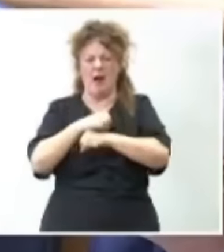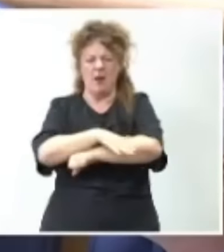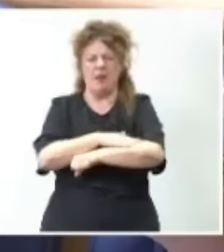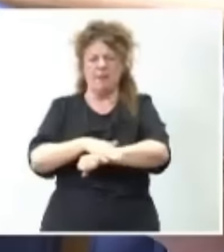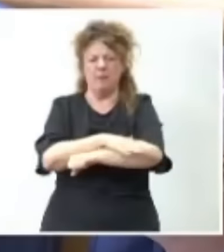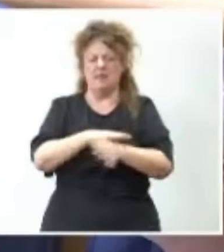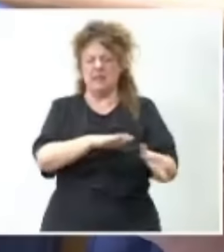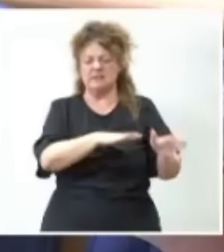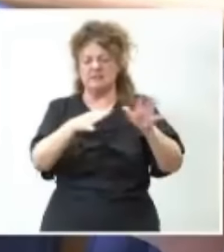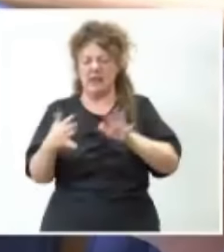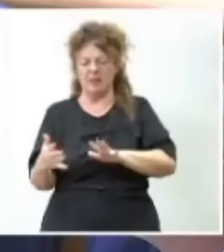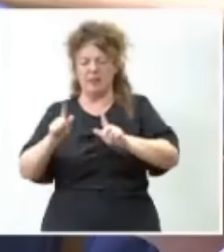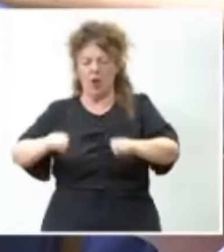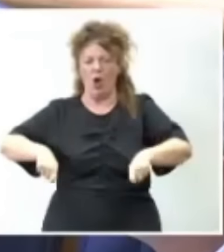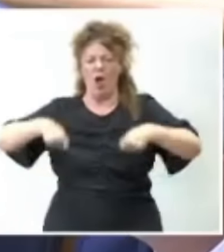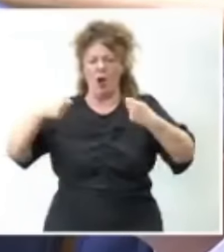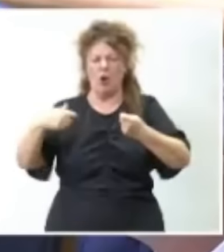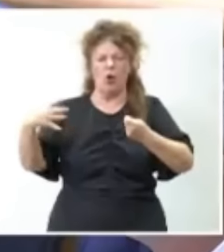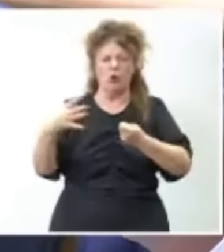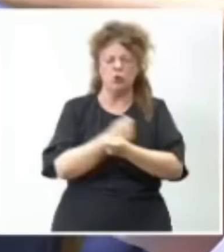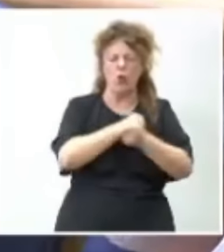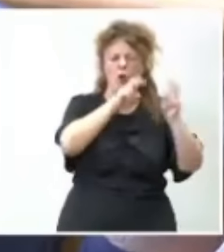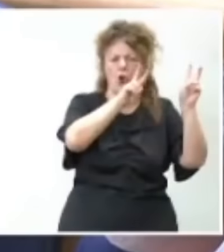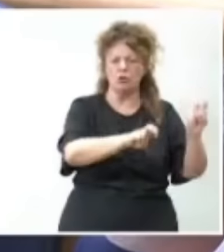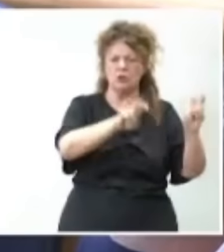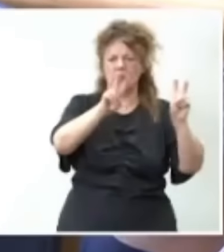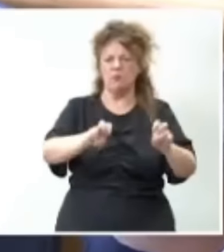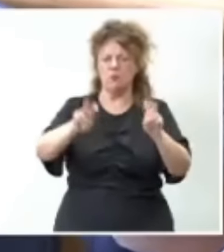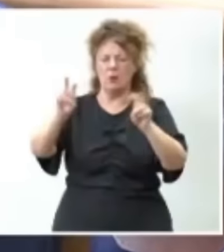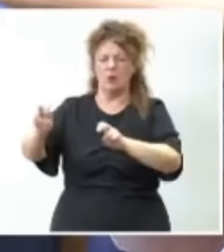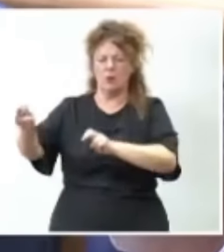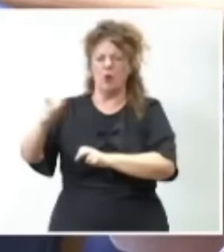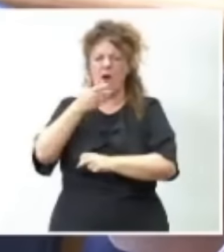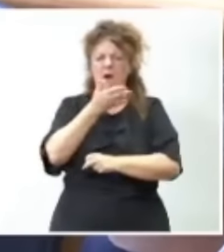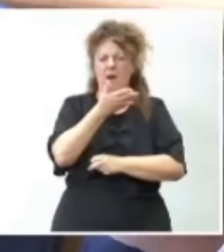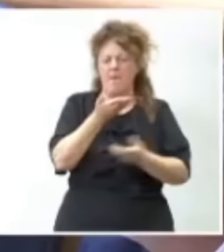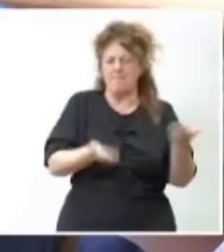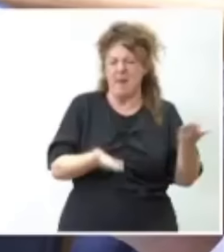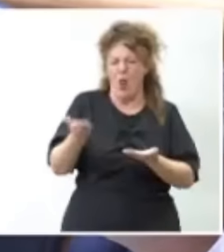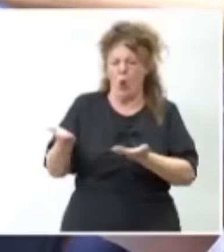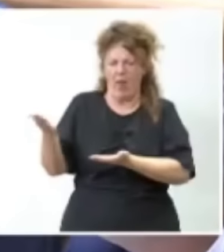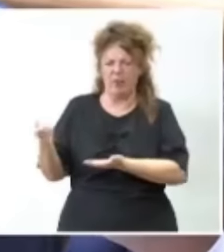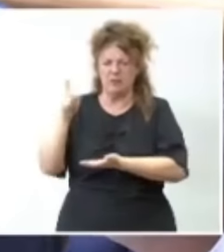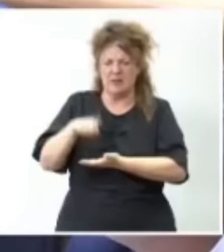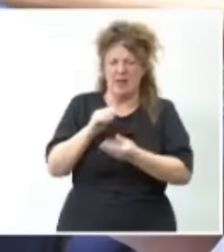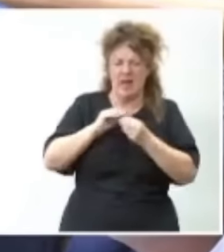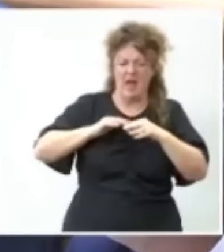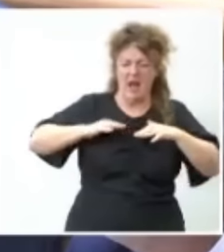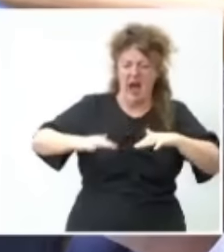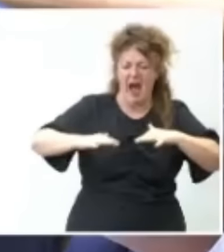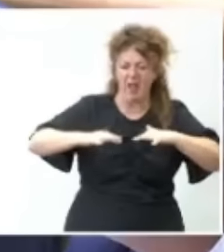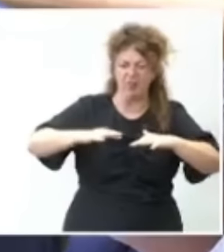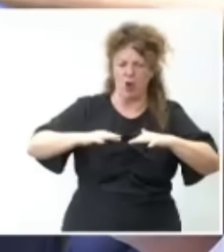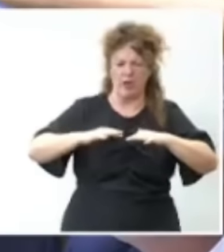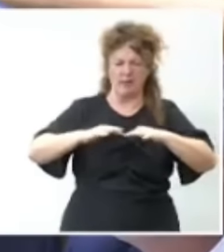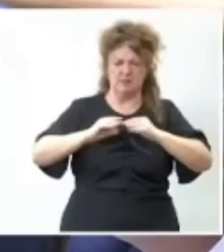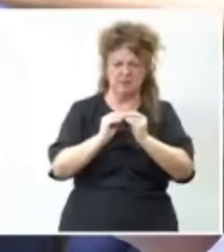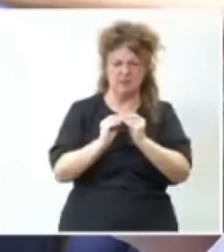de Transición Ecológica, donde todos estos temas están siendo valorados y las acciones de respuesta